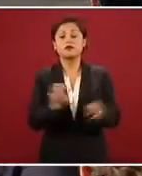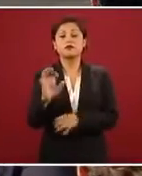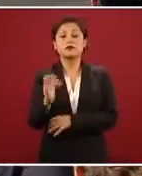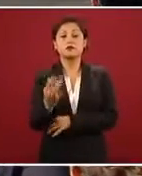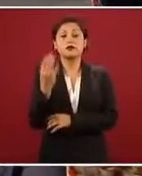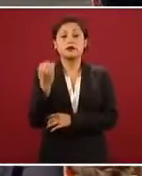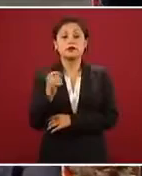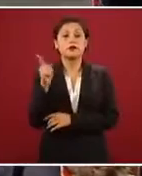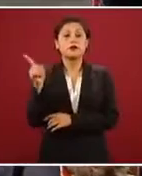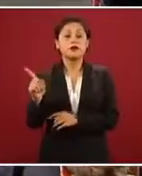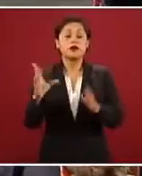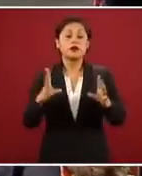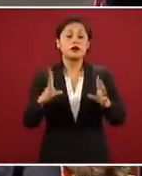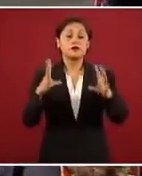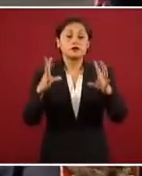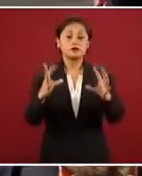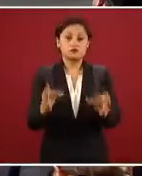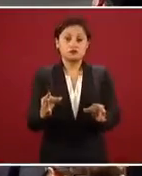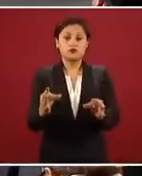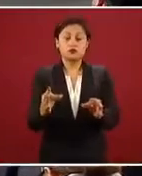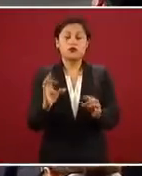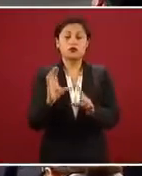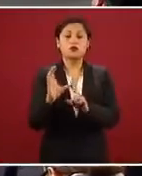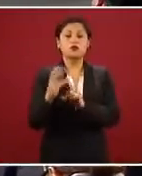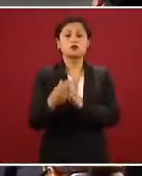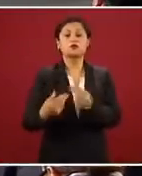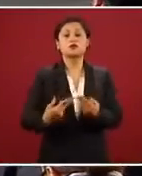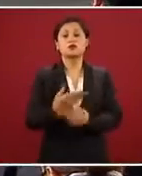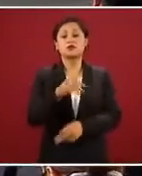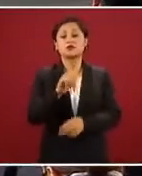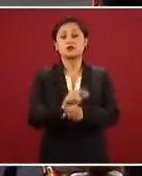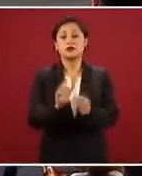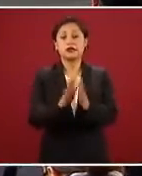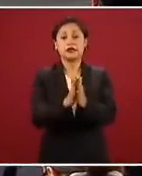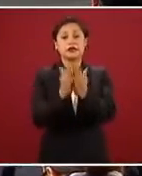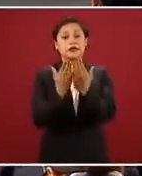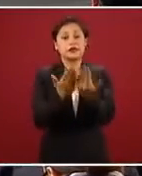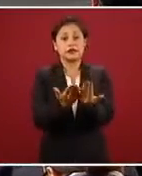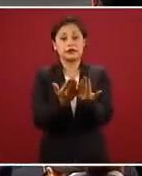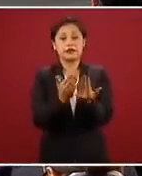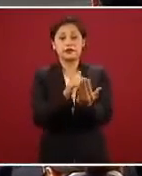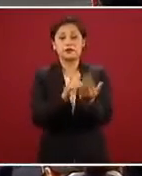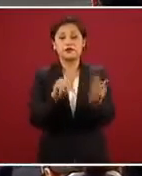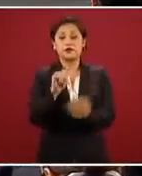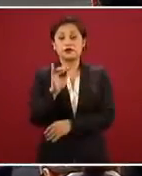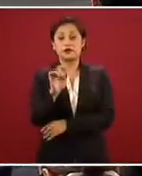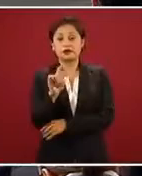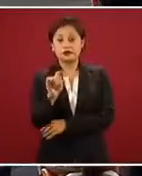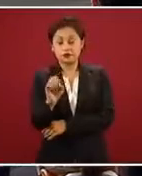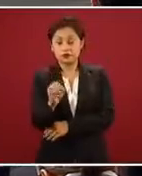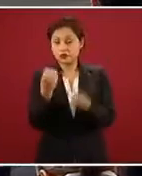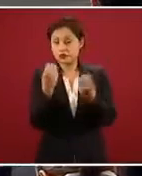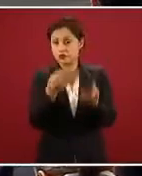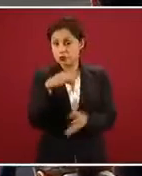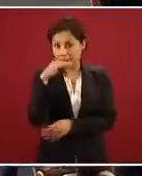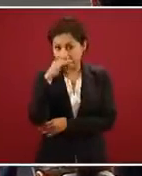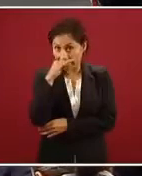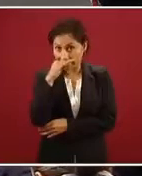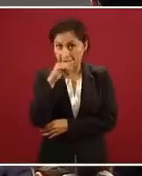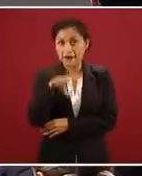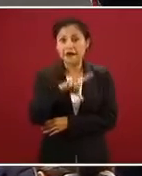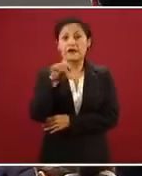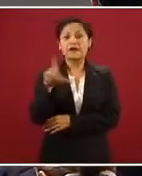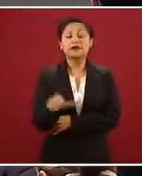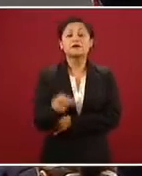Nacional de Libros de Texto Gratuito y un año después, a comienzos de 1960, en enero,